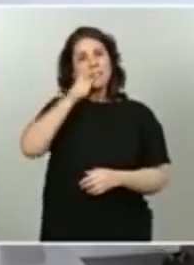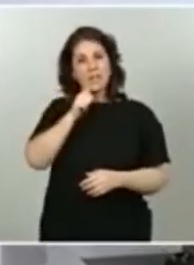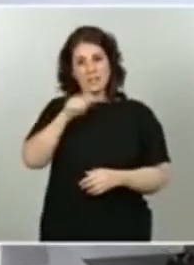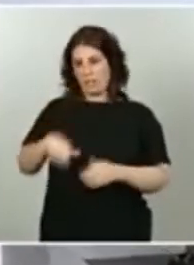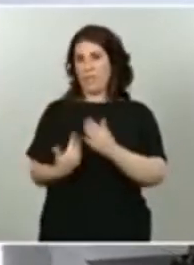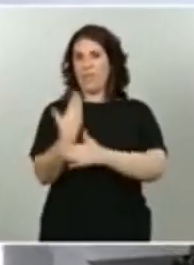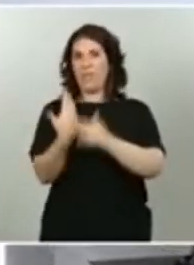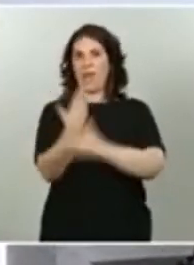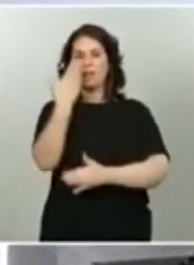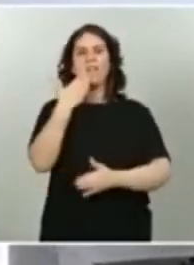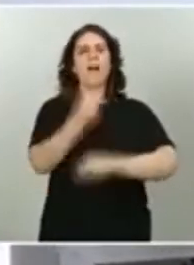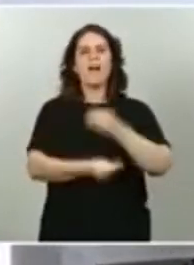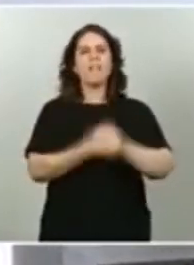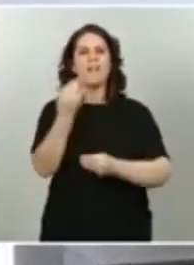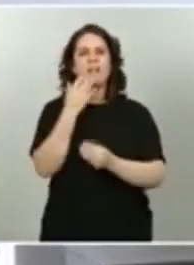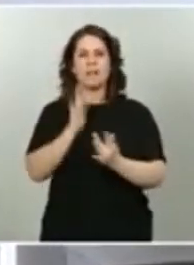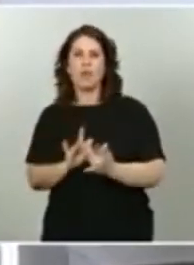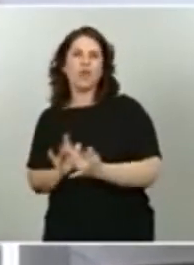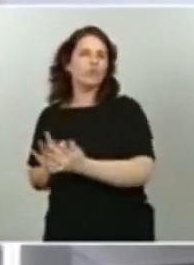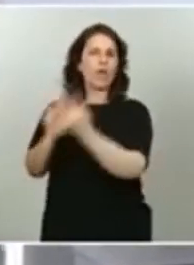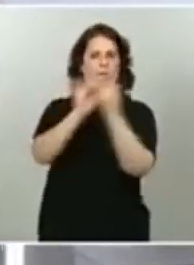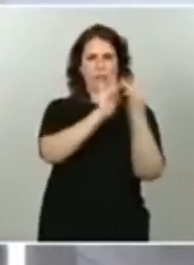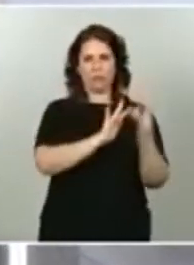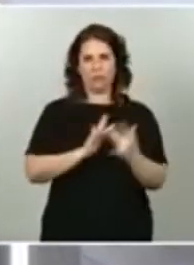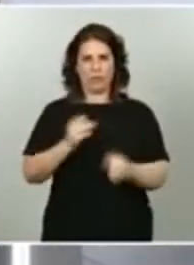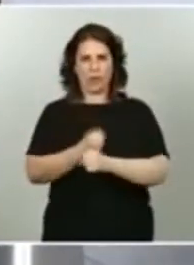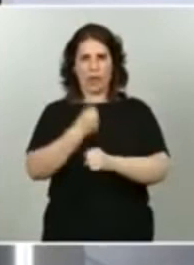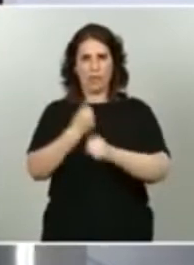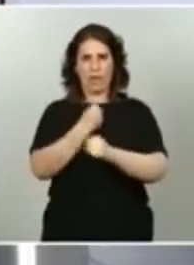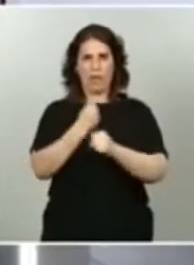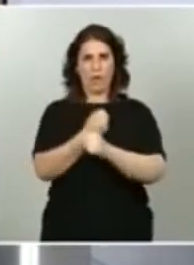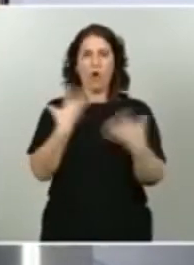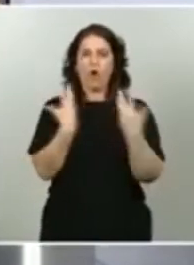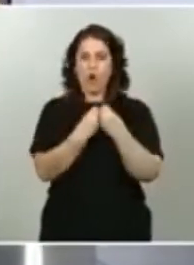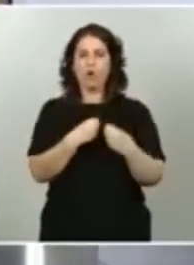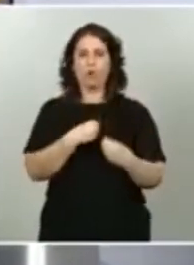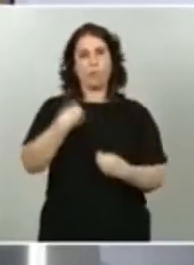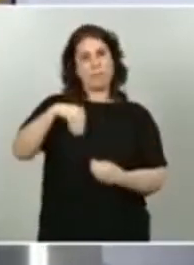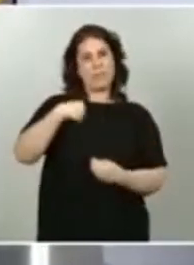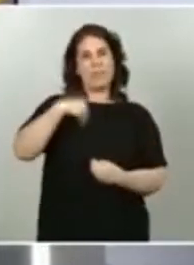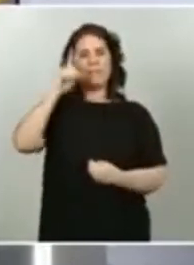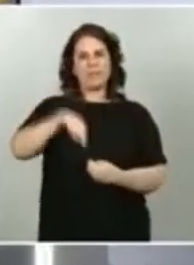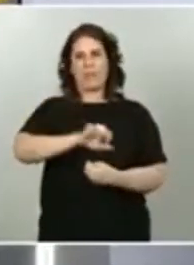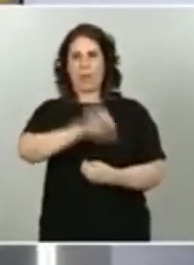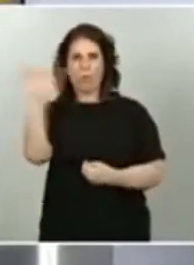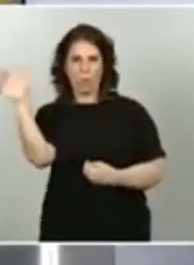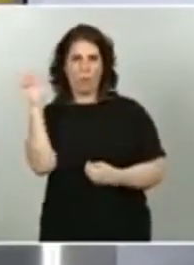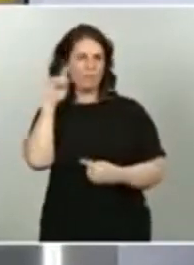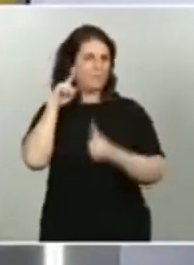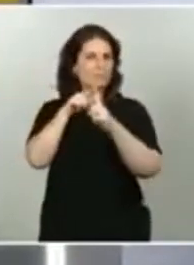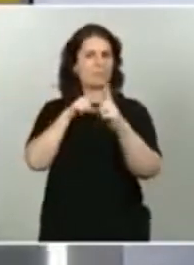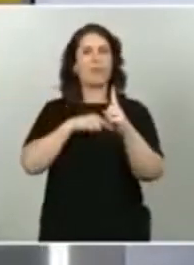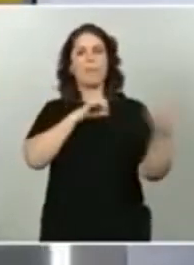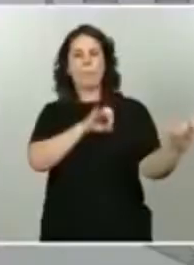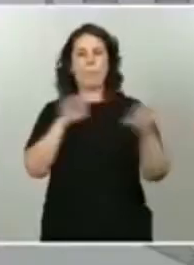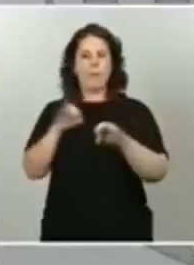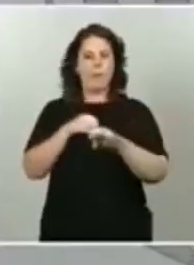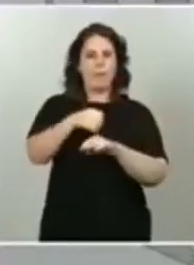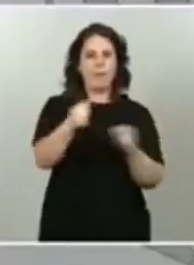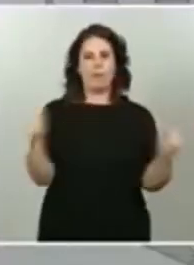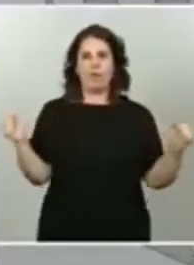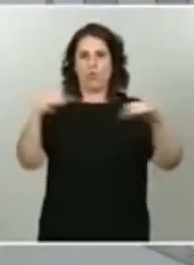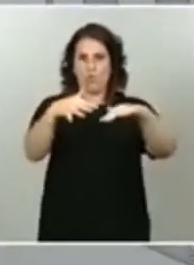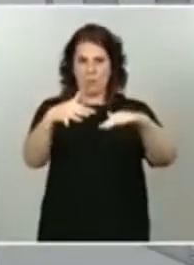ronda de contacto, de trabajo con los homólogos europeos, de cara a preparar la próxima cumbre, que va a ser